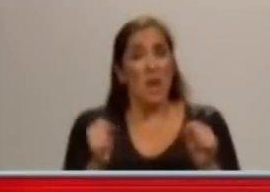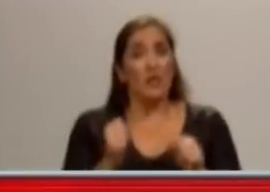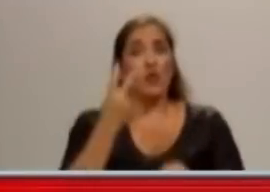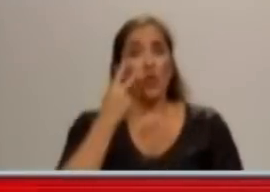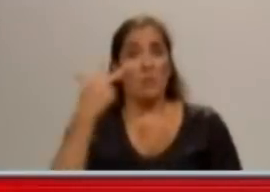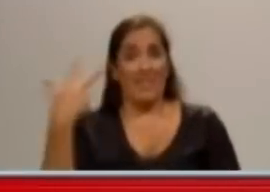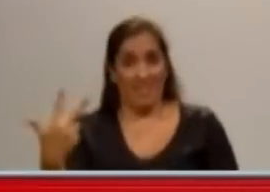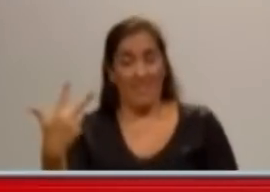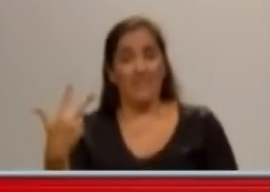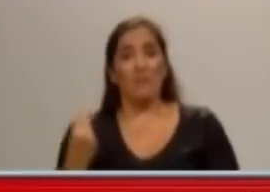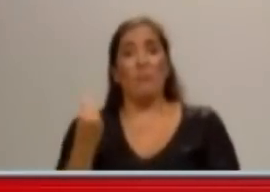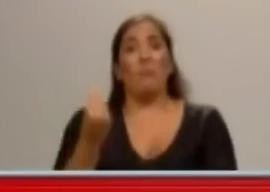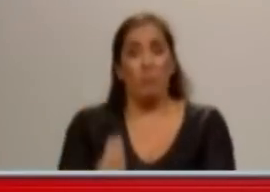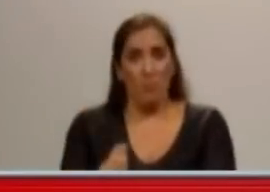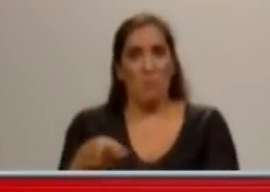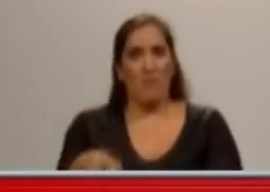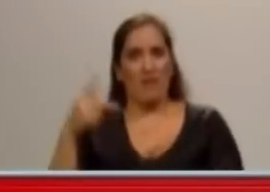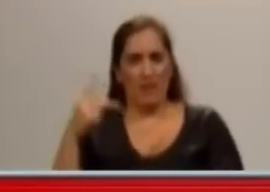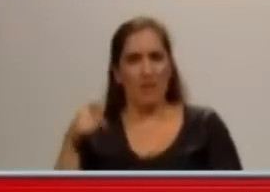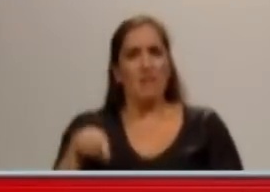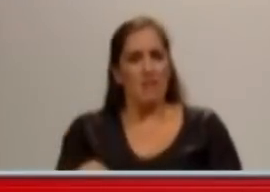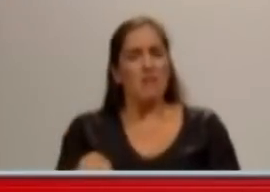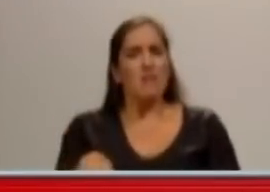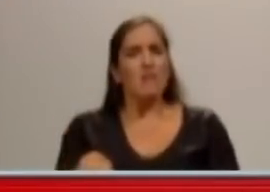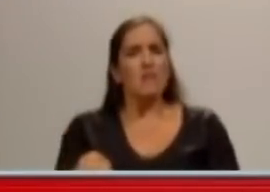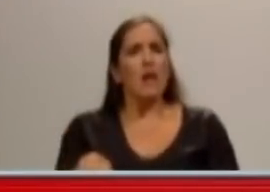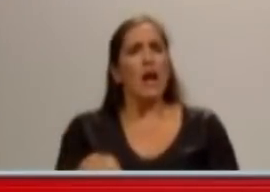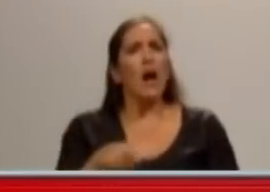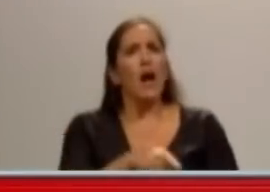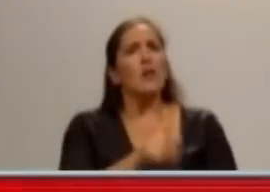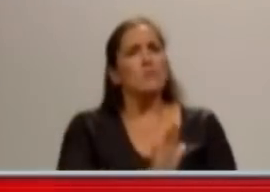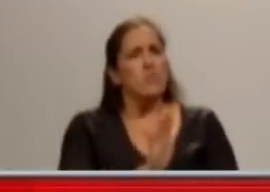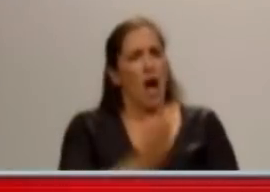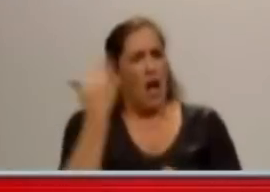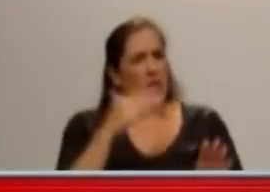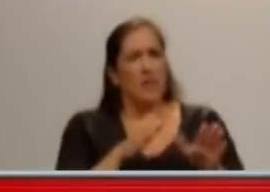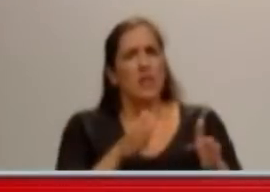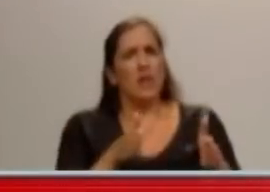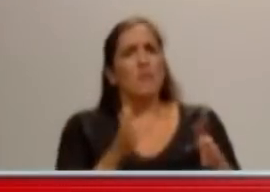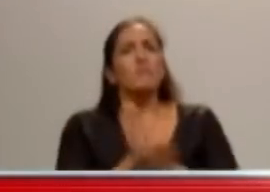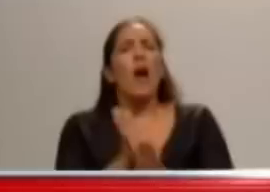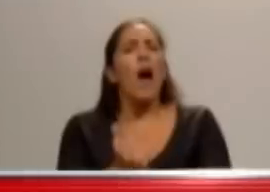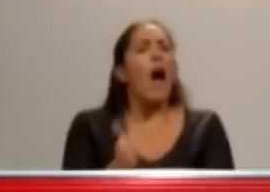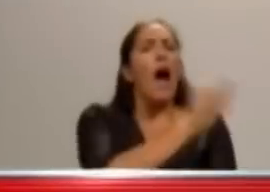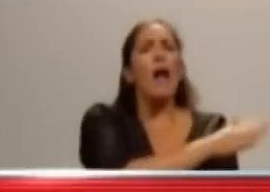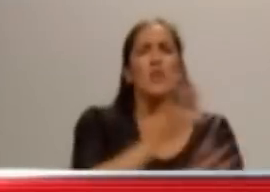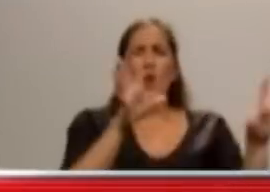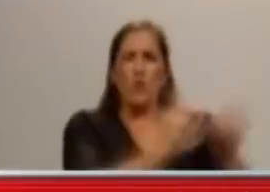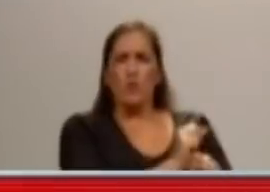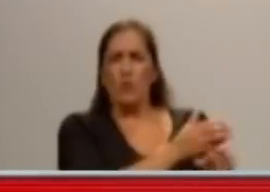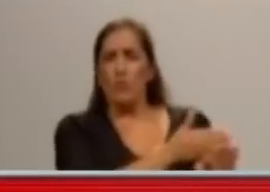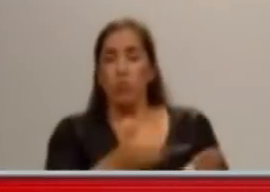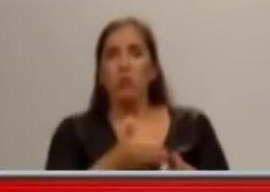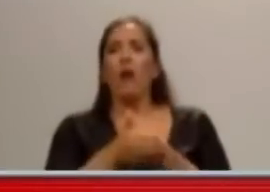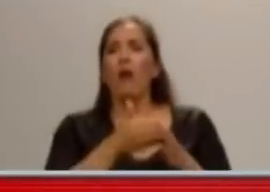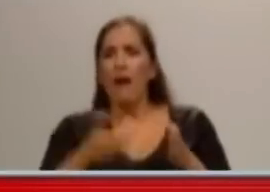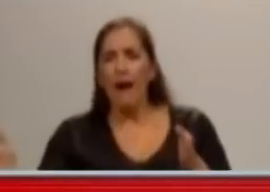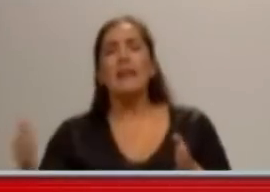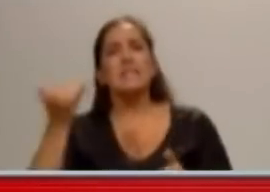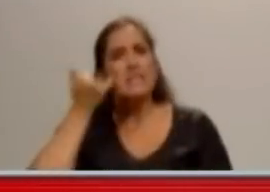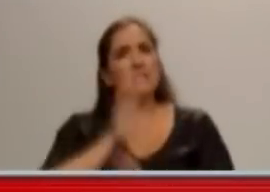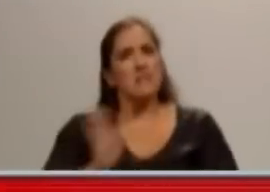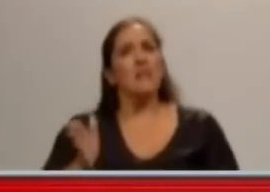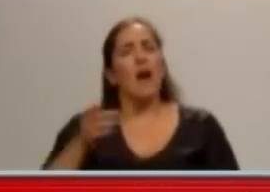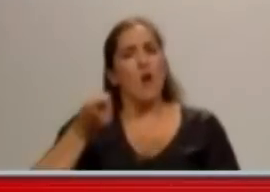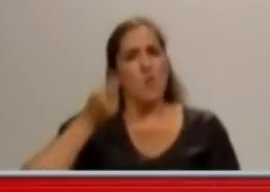gente que sepa y que diga pero como si en aquel momento varios le propusimos esto ahora lo va a hacer, ahora que se va el gobierno, el gobierno lo va a